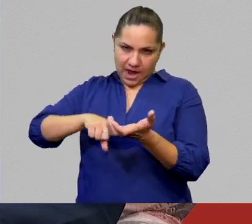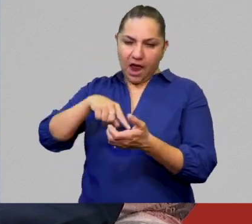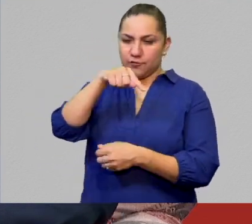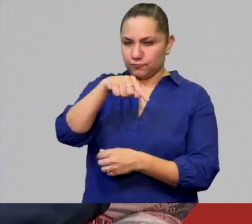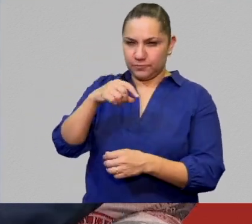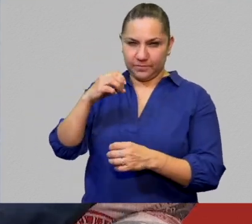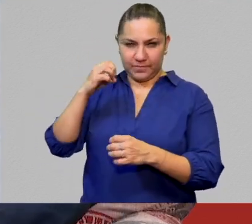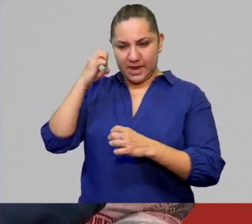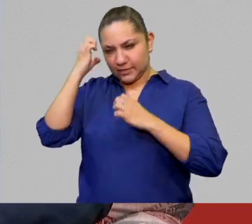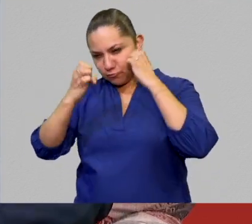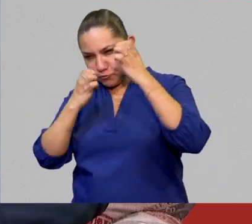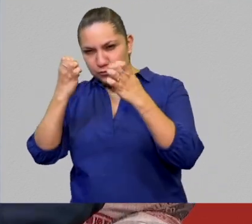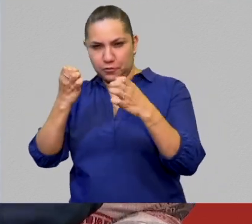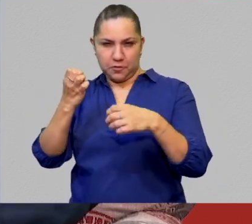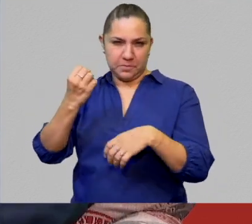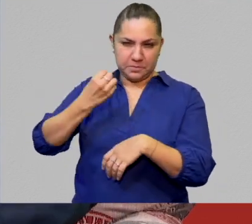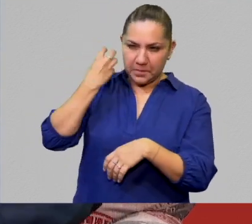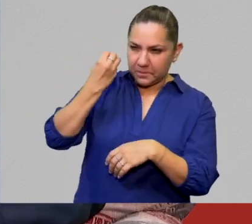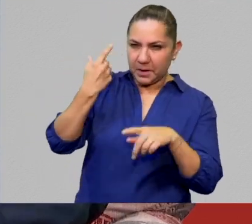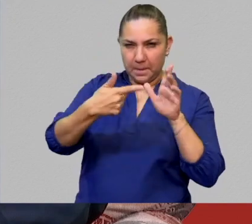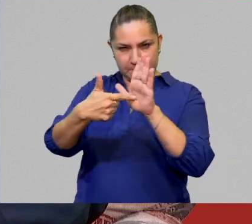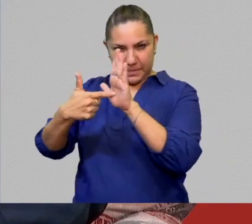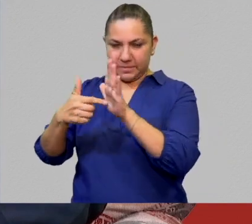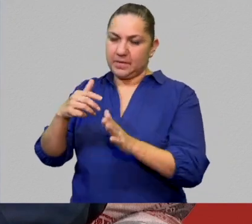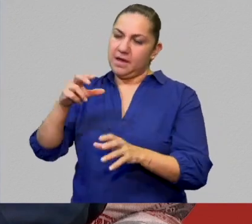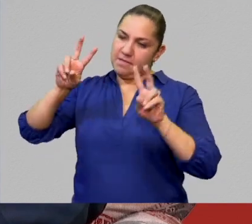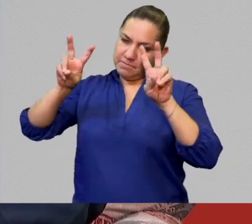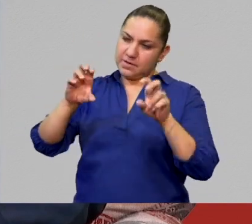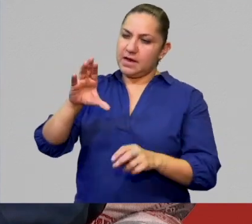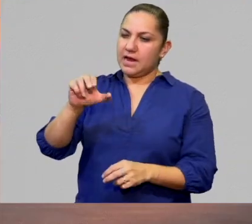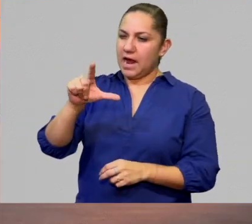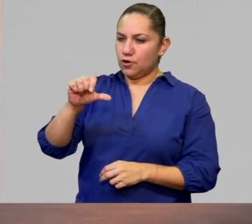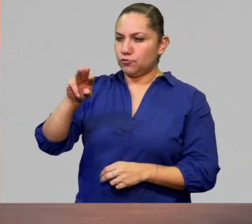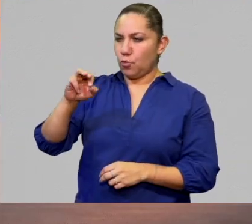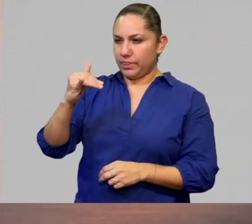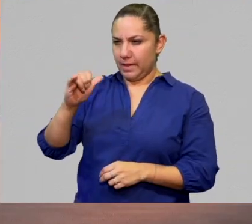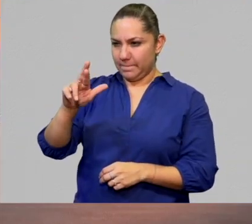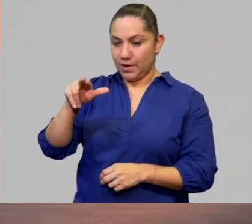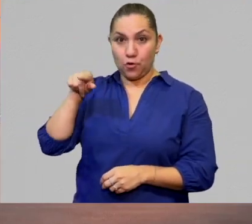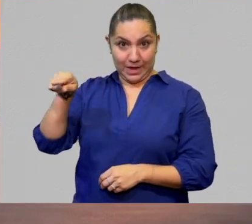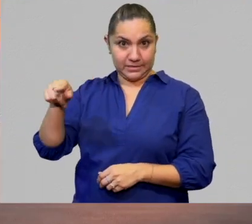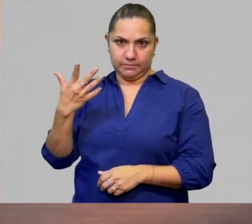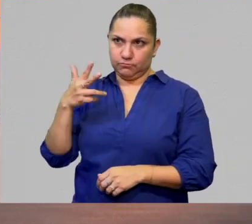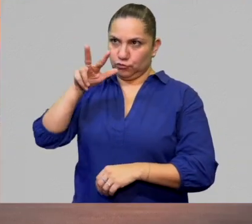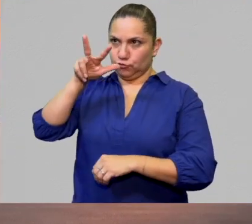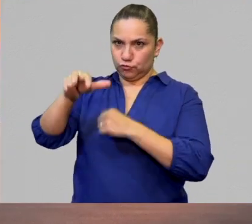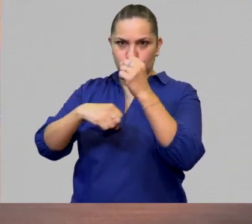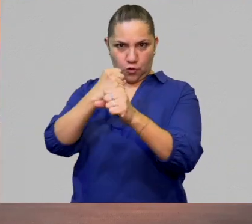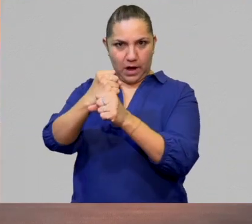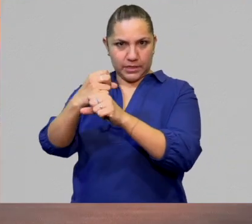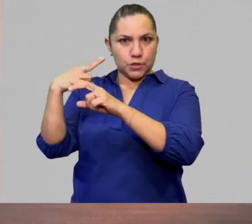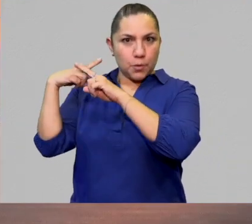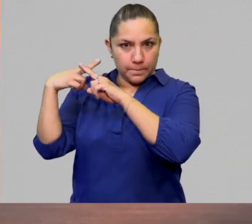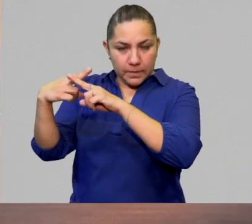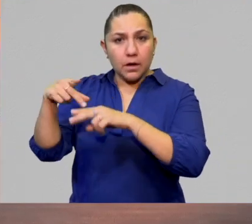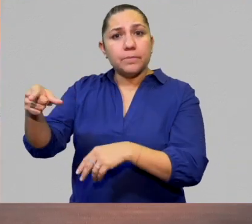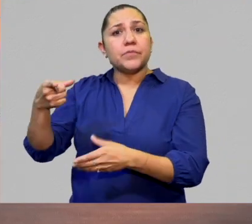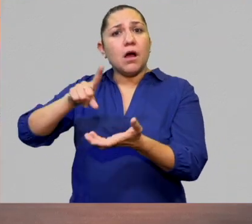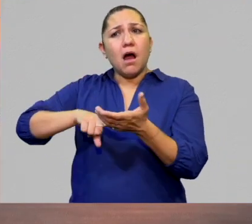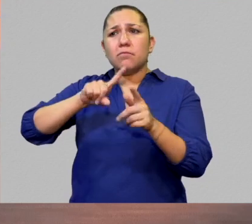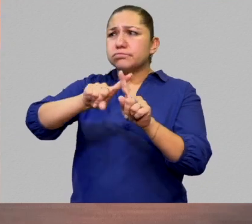Carlos Montemayor, tiene esa característica. A lo largo ya de sus 18 años de existencia, ha